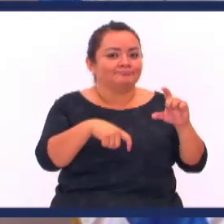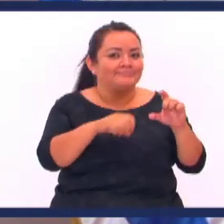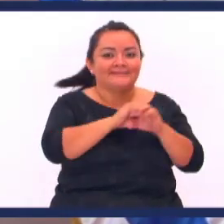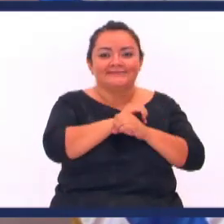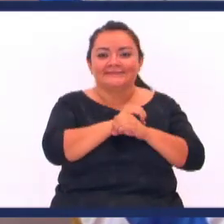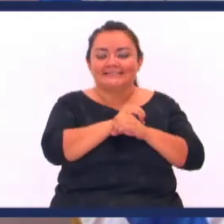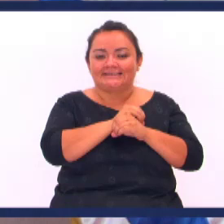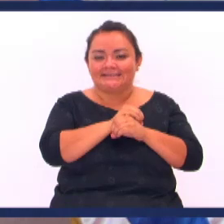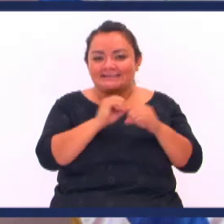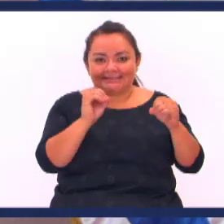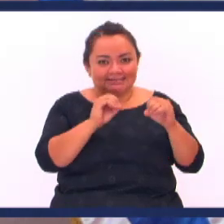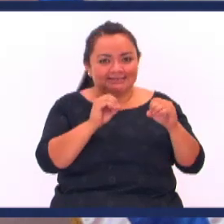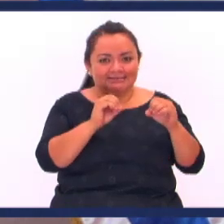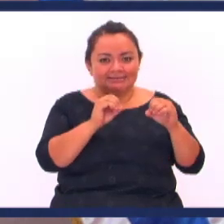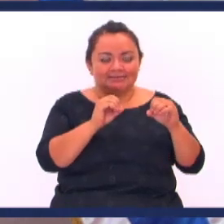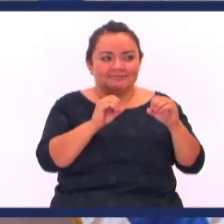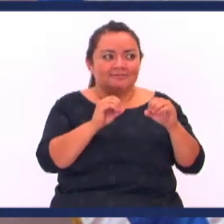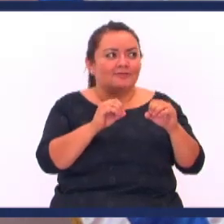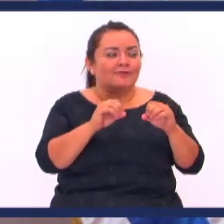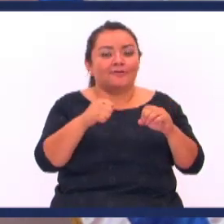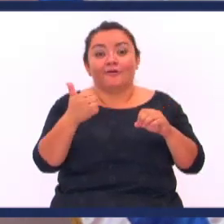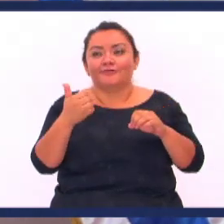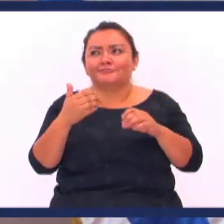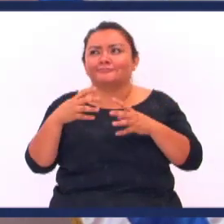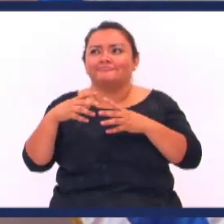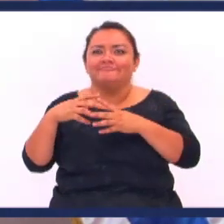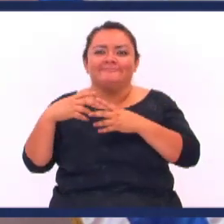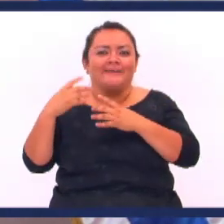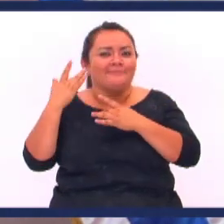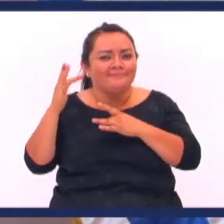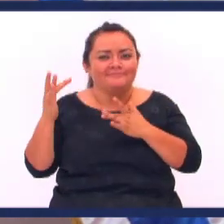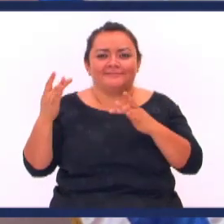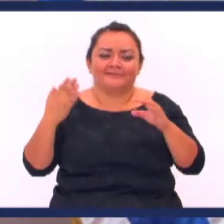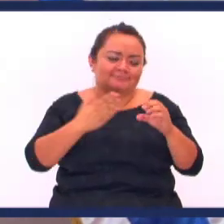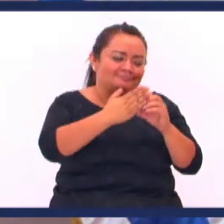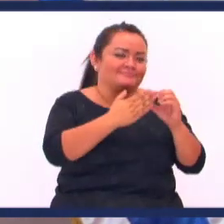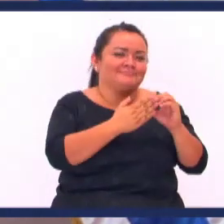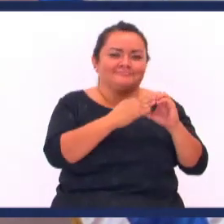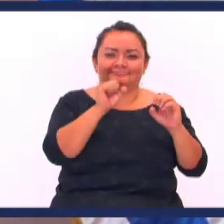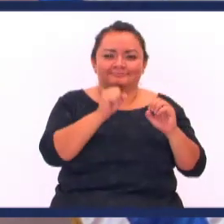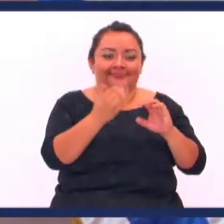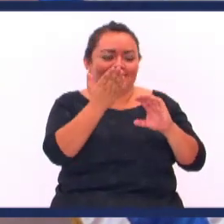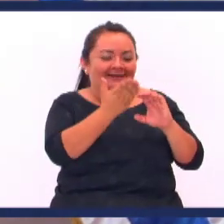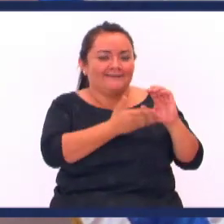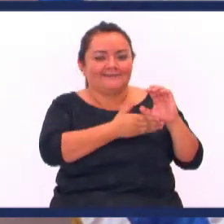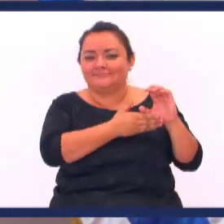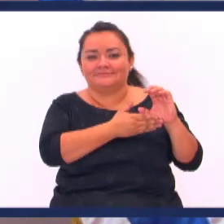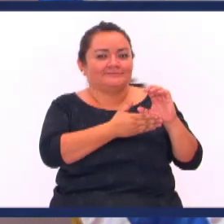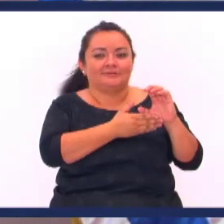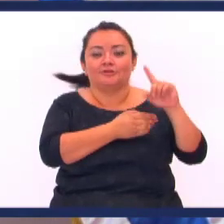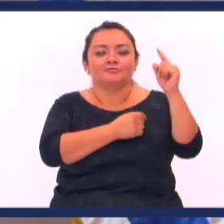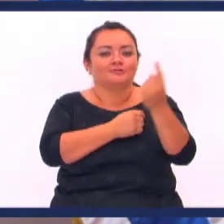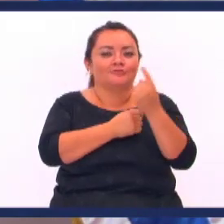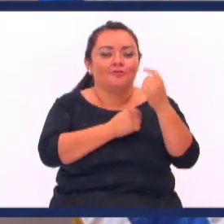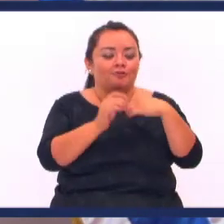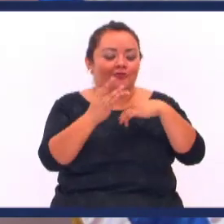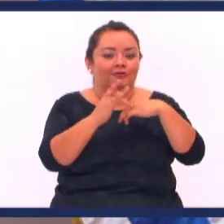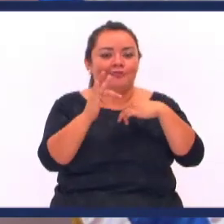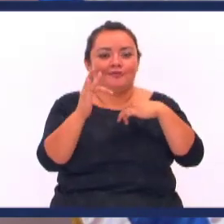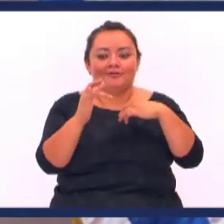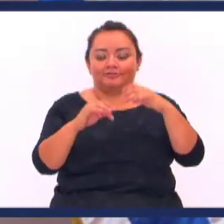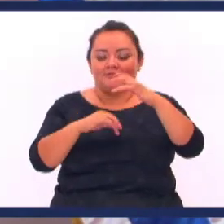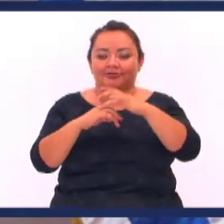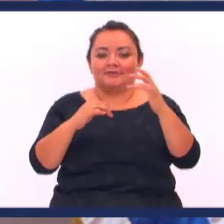No hay cobre No hay bronce No hay aluminio Que pueda cortar Otro diamante Solo